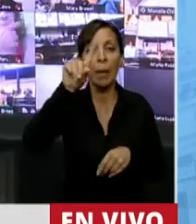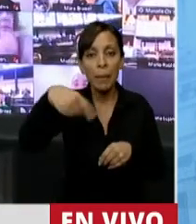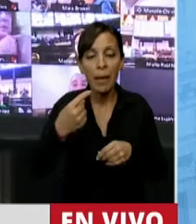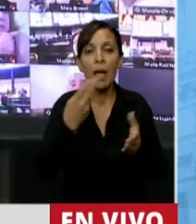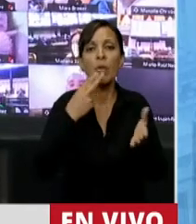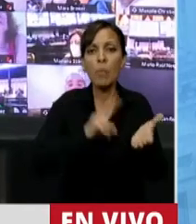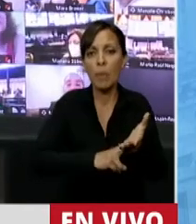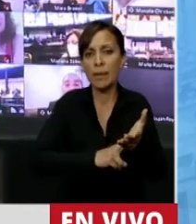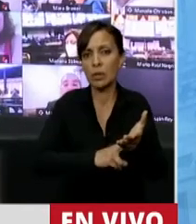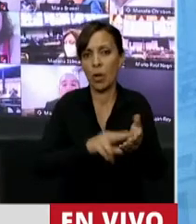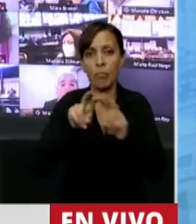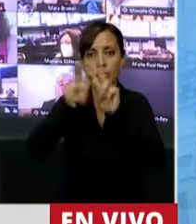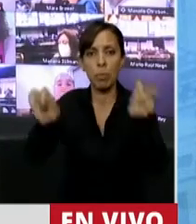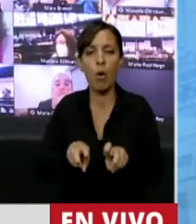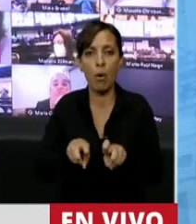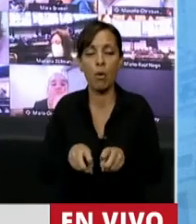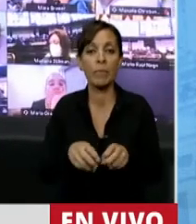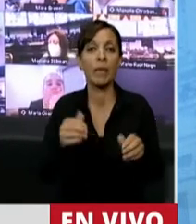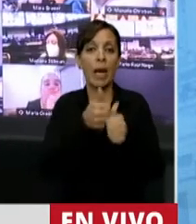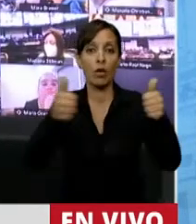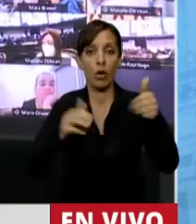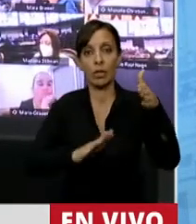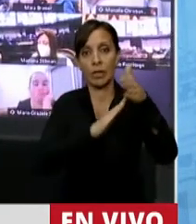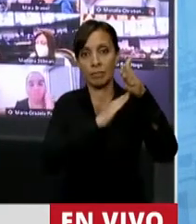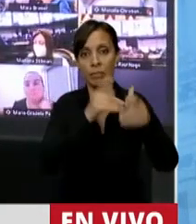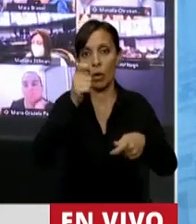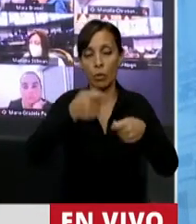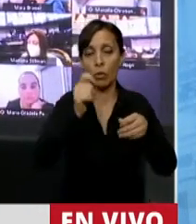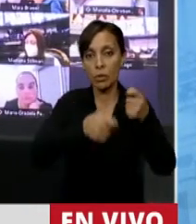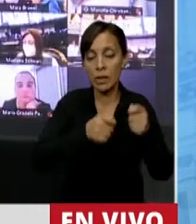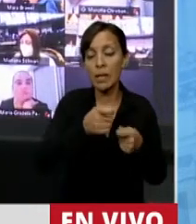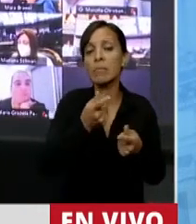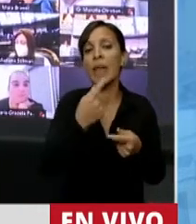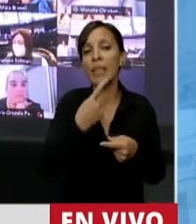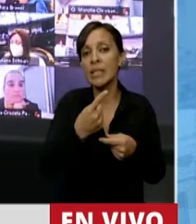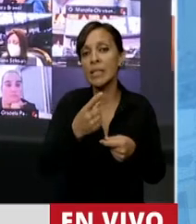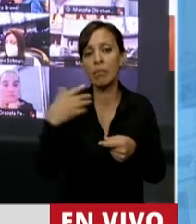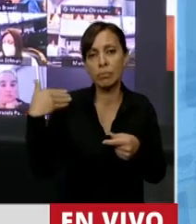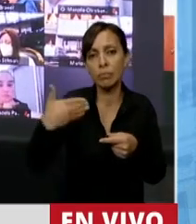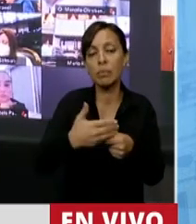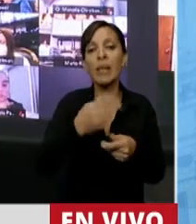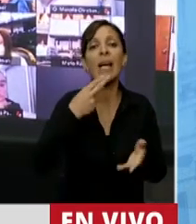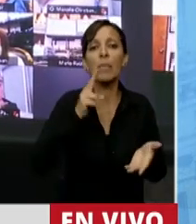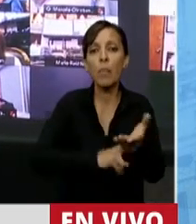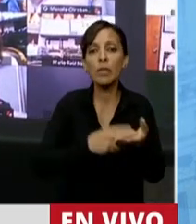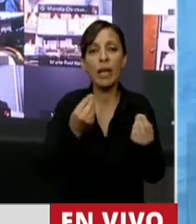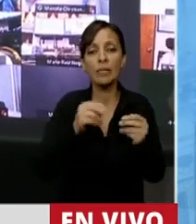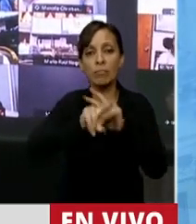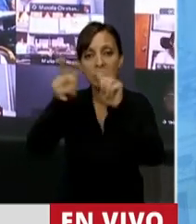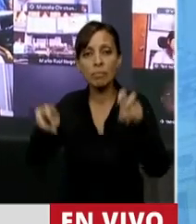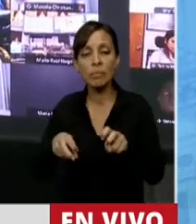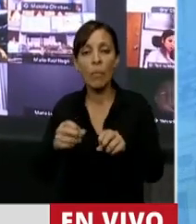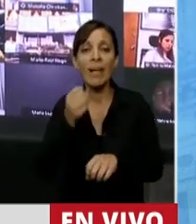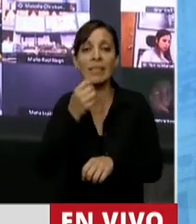impuesto absolutamente confiscatorio. La Corte Suprema en pacífica jurisprudencia se obtiene desde antaño que los impuestos son confiscatorios cuando son